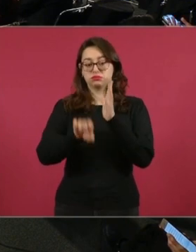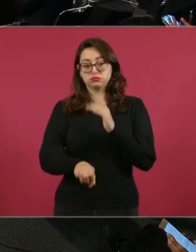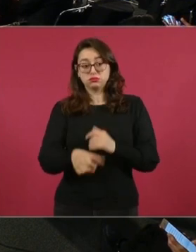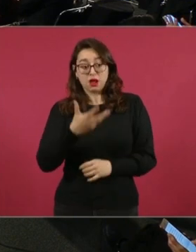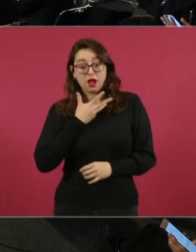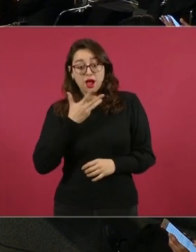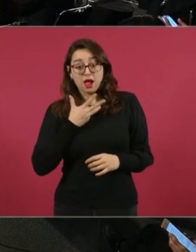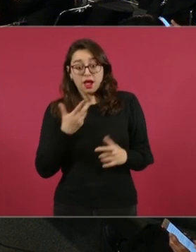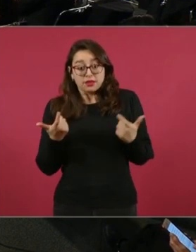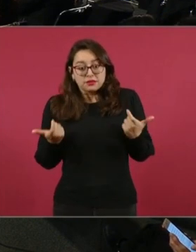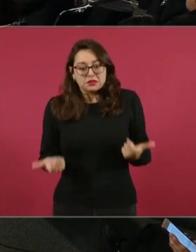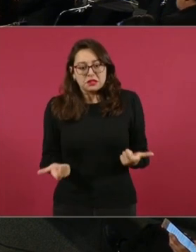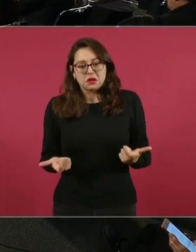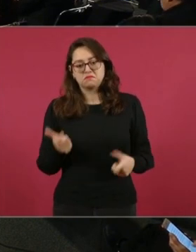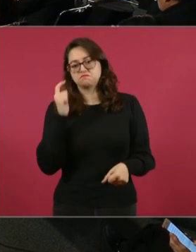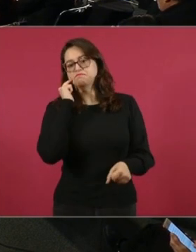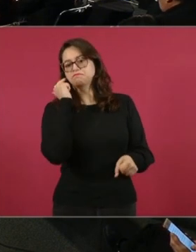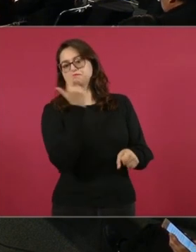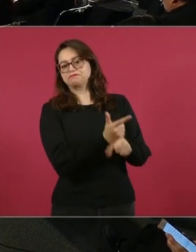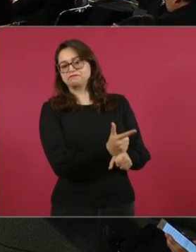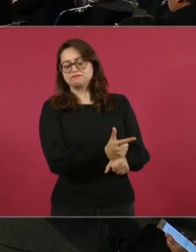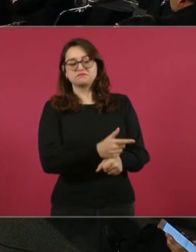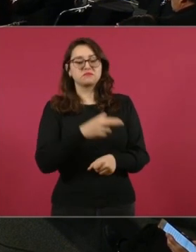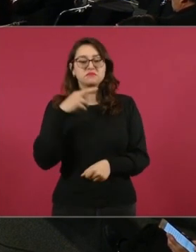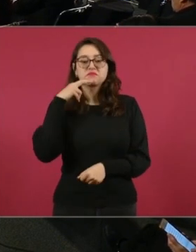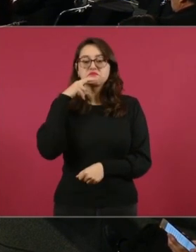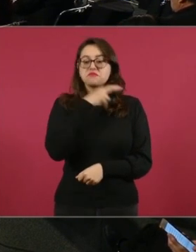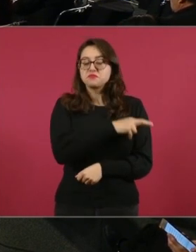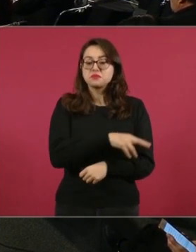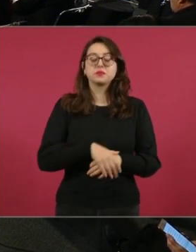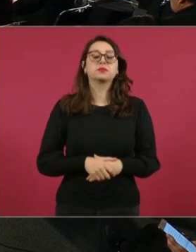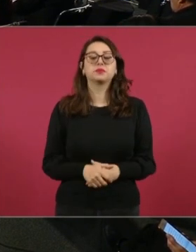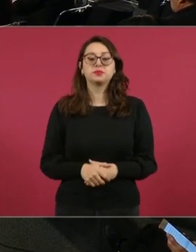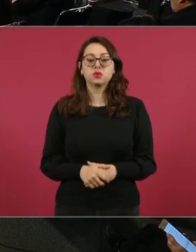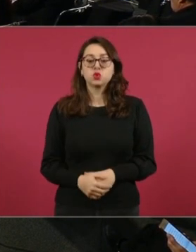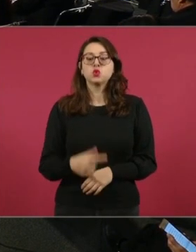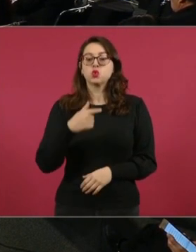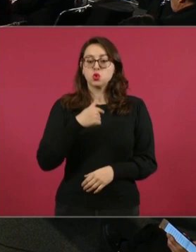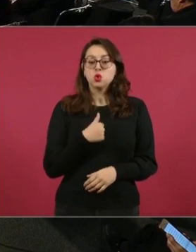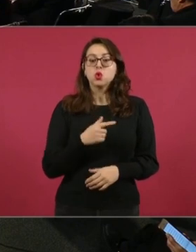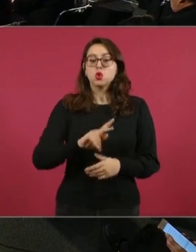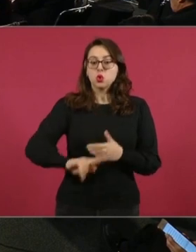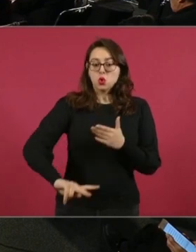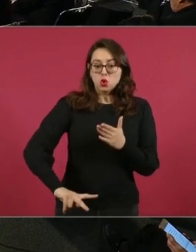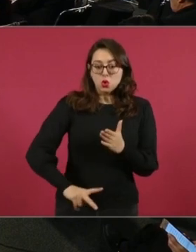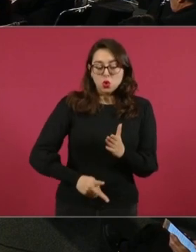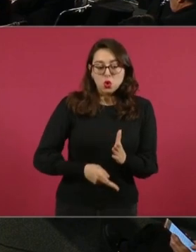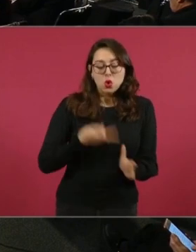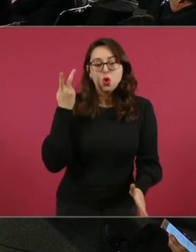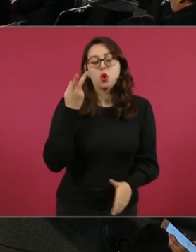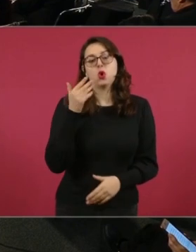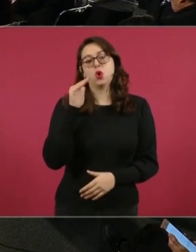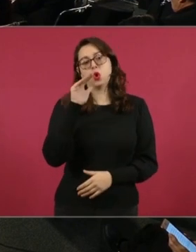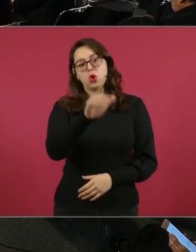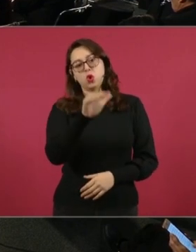Pero por eso le vuelvo a plantear,